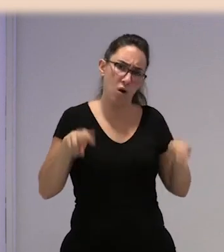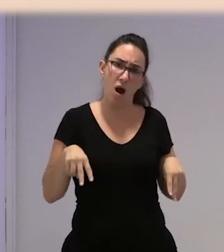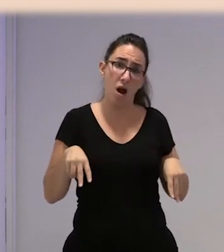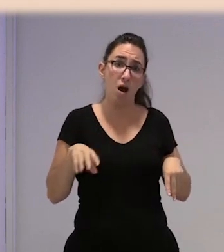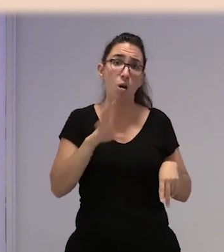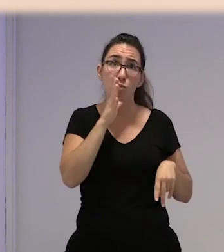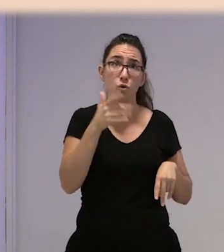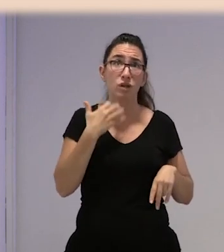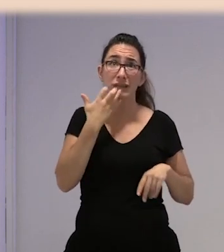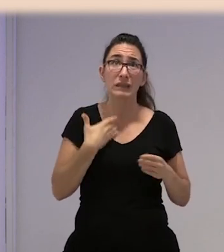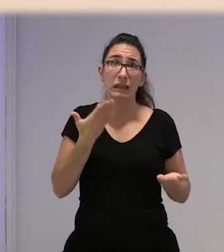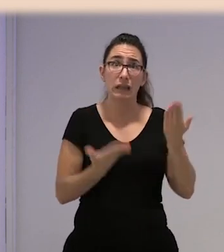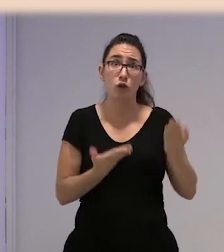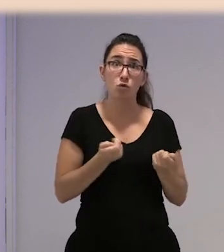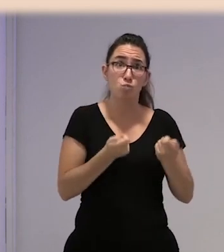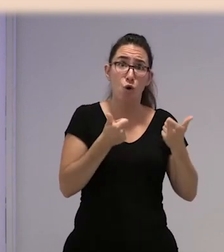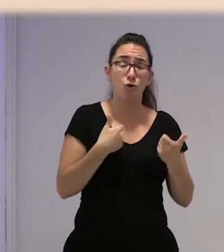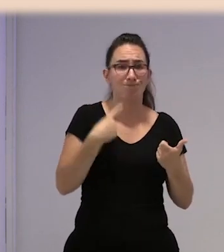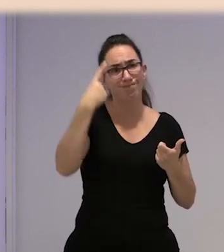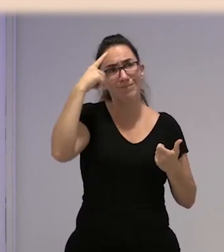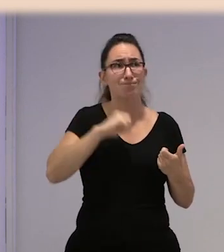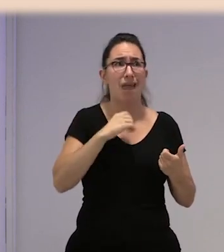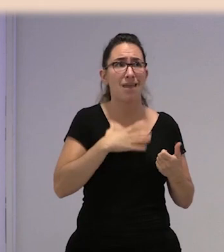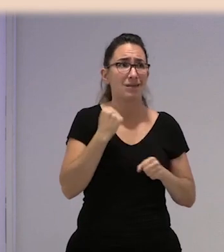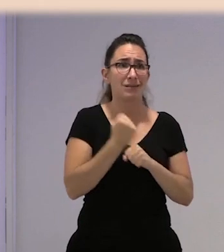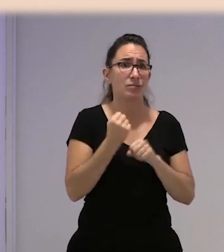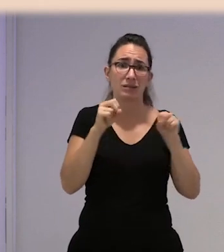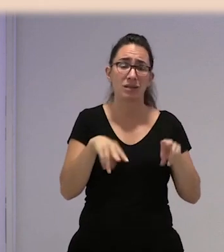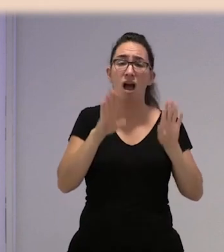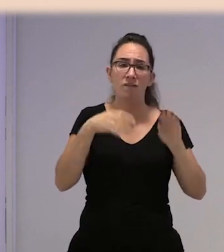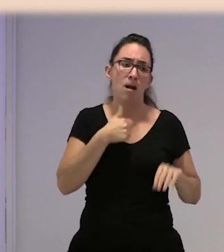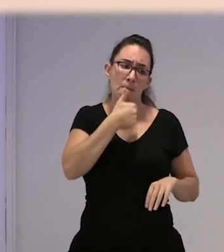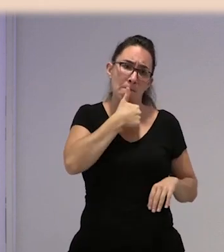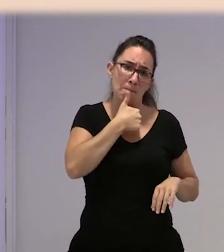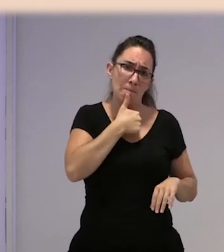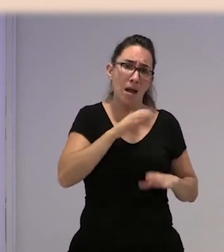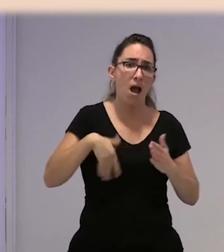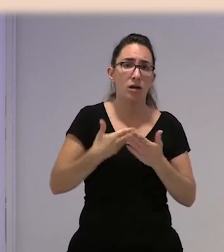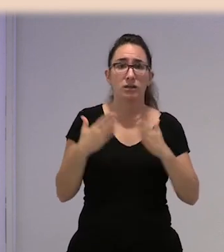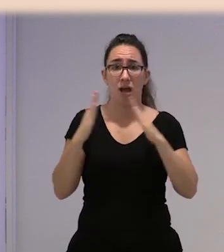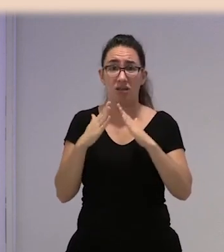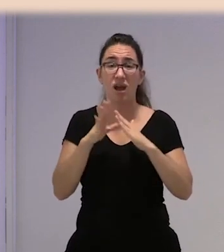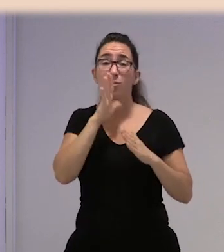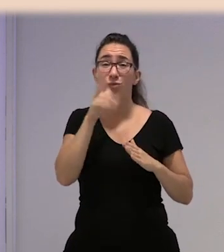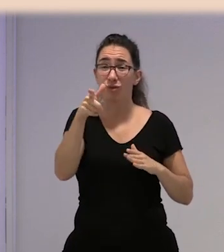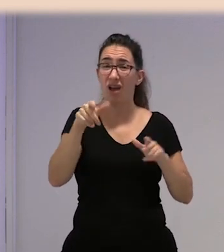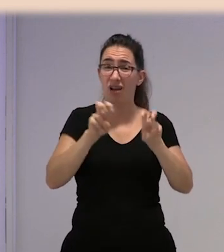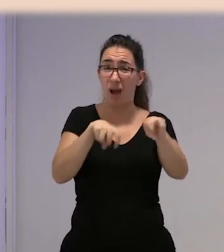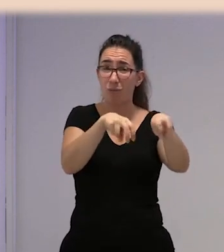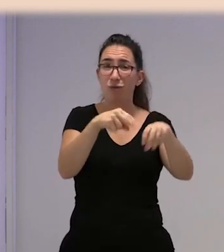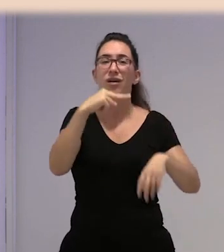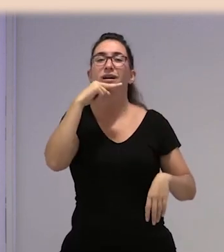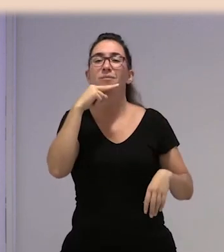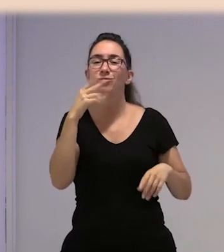ellos quieren, al día siguiente no trabajo. Y me aguanto hasta llegar a mi casa, porque los servicios del campo tampoco es para... También se ponen